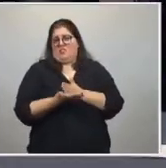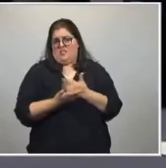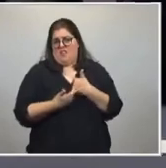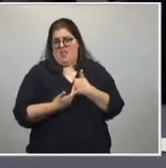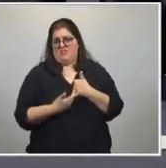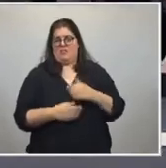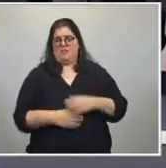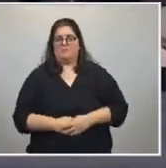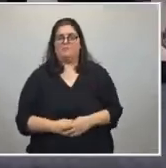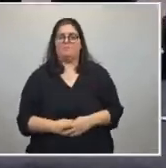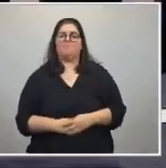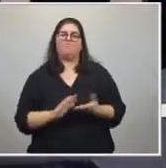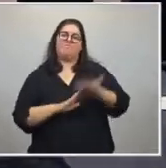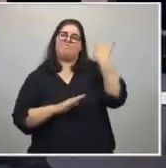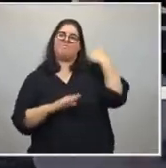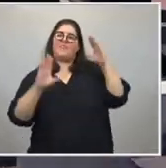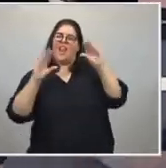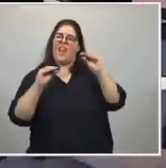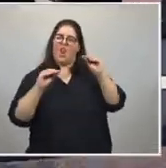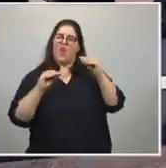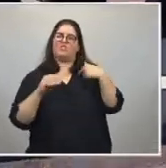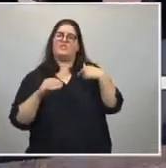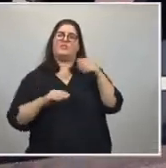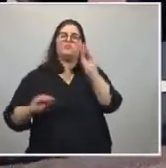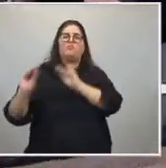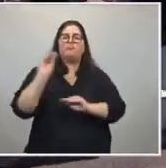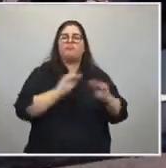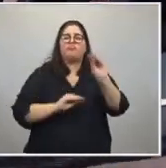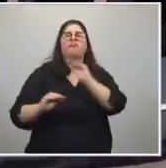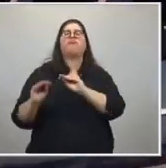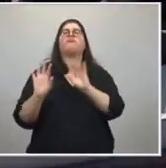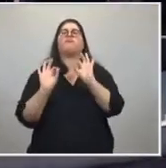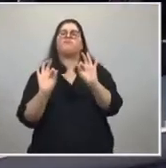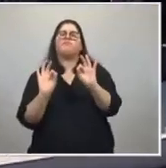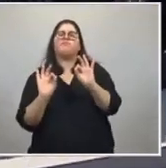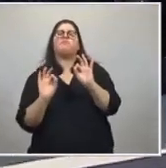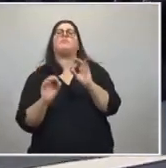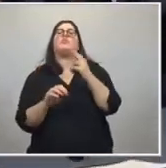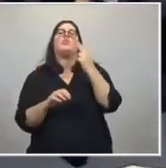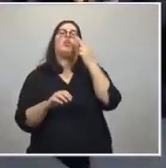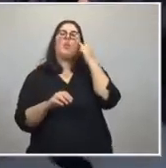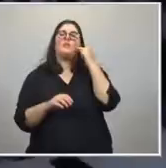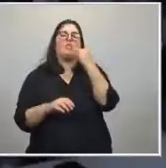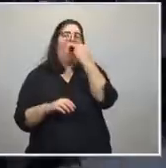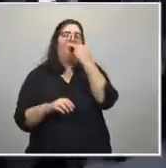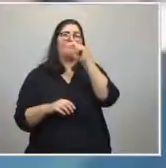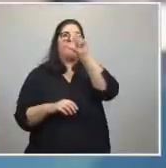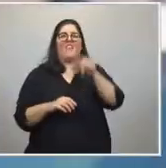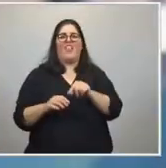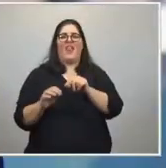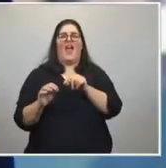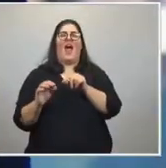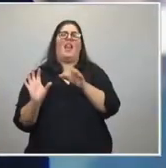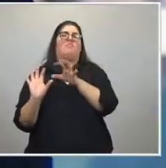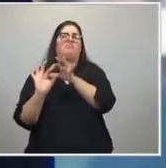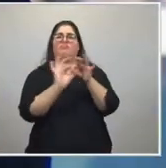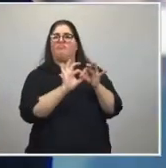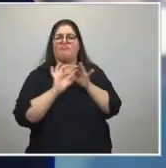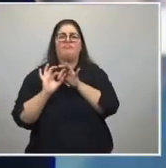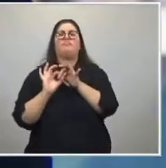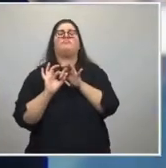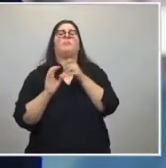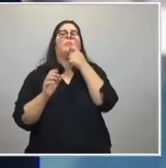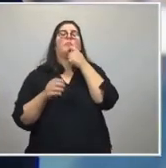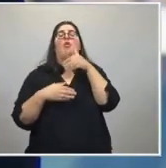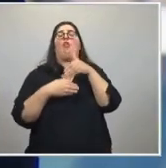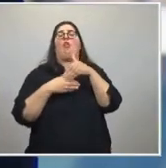terminábamos de poner en marcha un 911 federal conectado a los colectivos